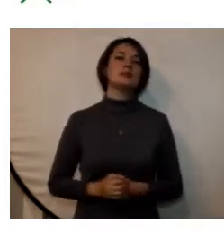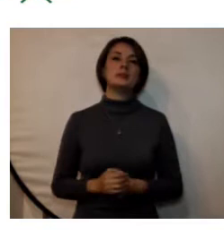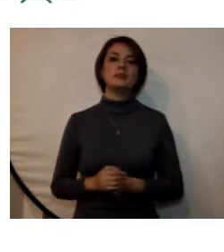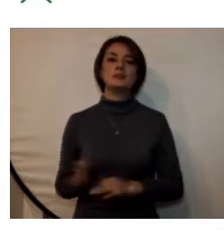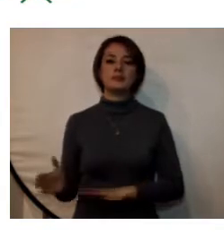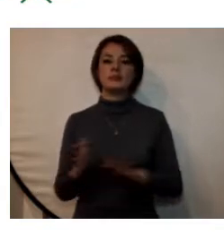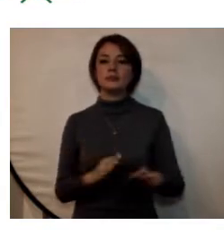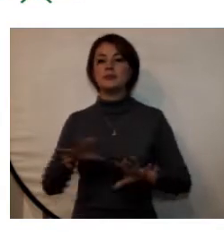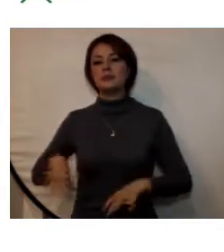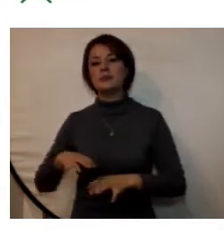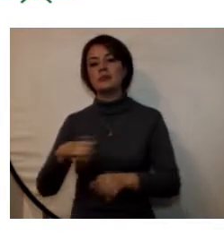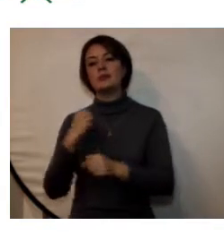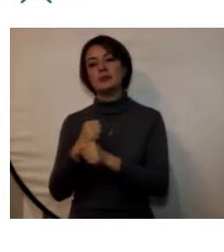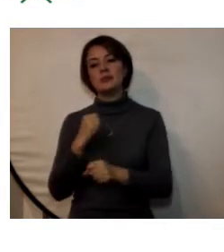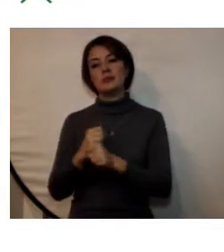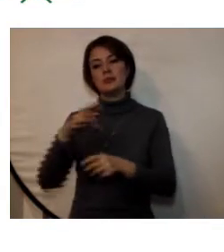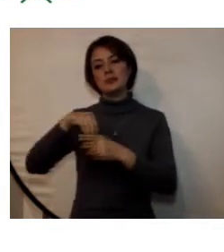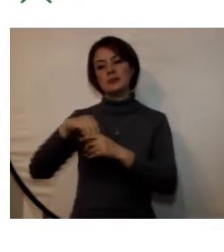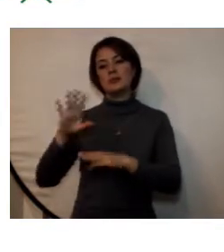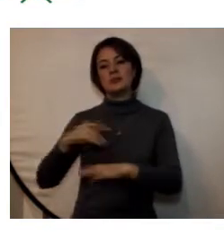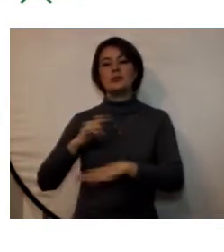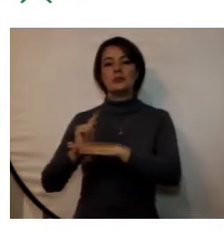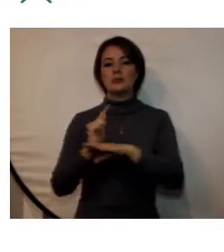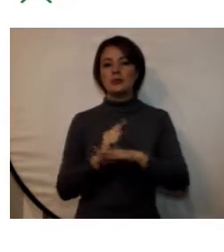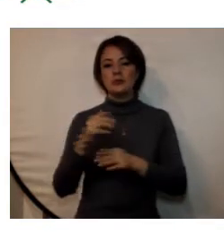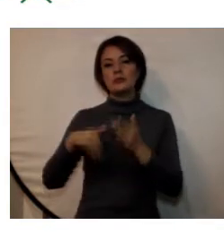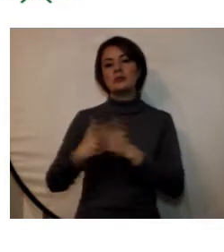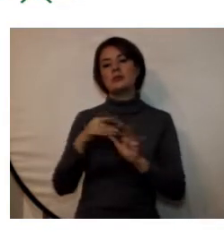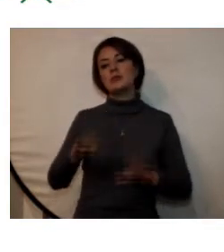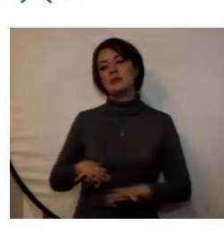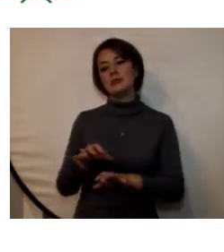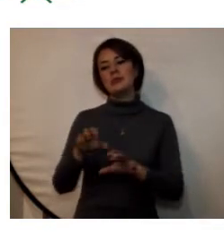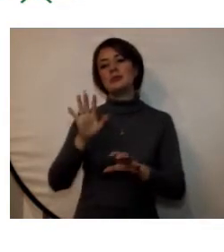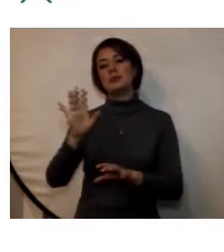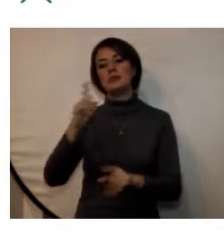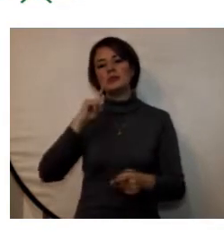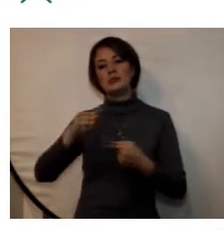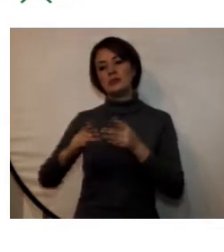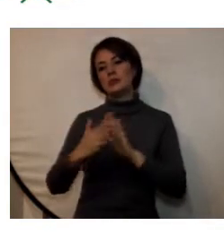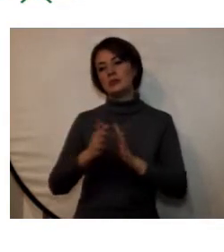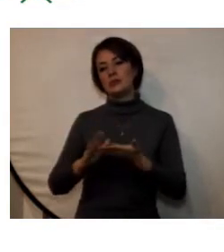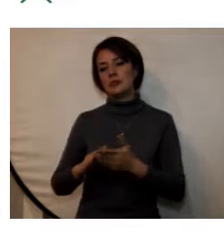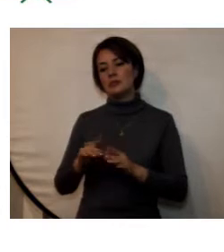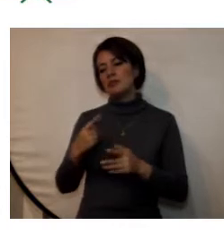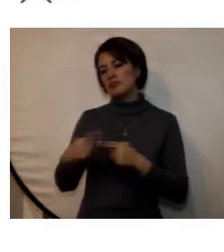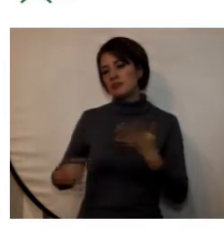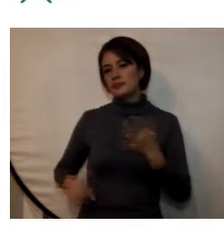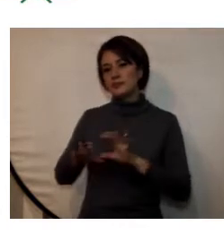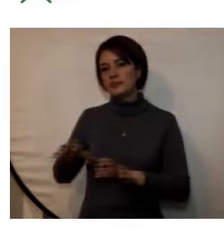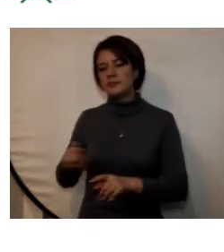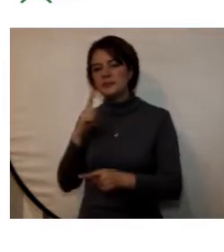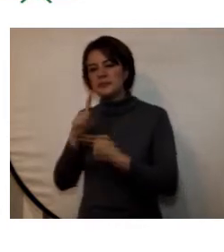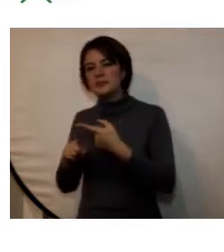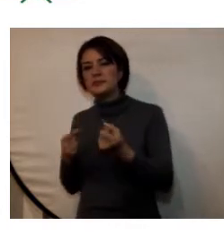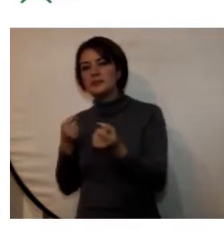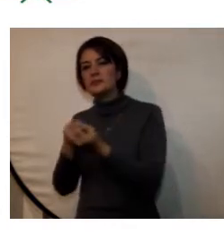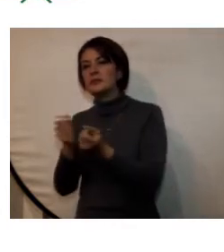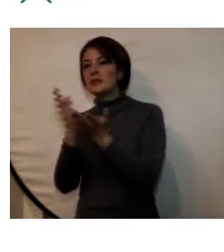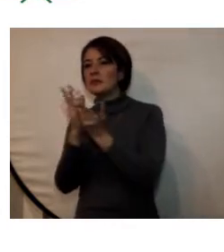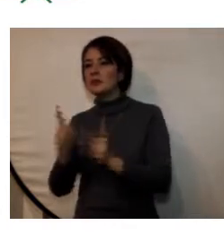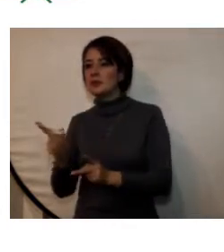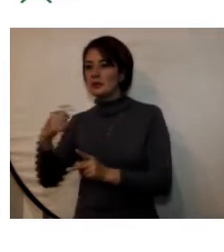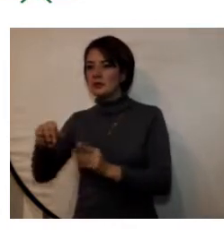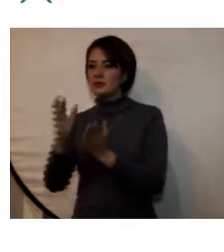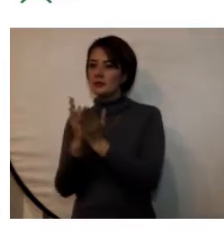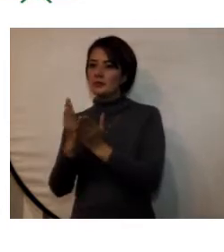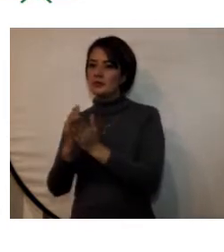mediante la gestión de los consultorios en cada facultad se desarrollaron actividades con la comunidad desde diferentes campos de acción en los que se trabajó con estudiantes de educación